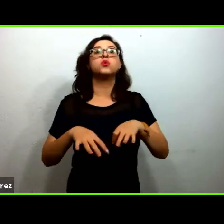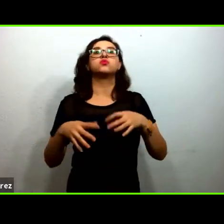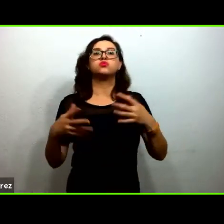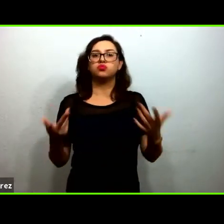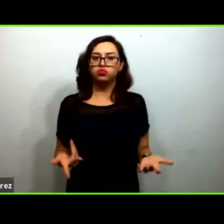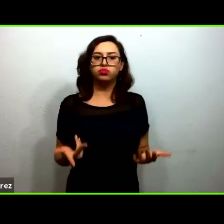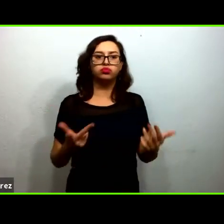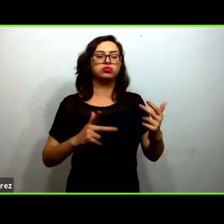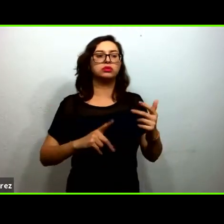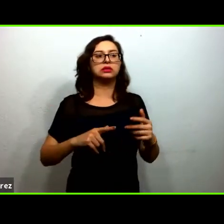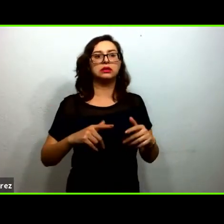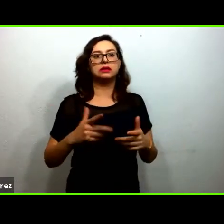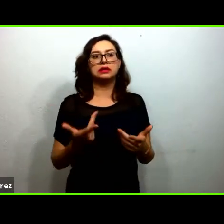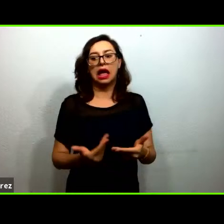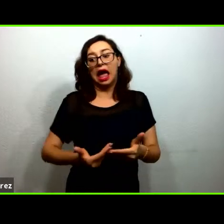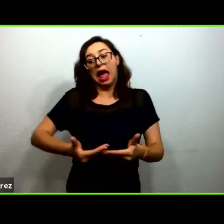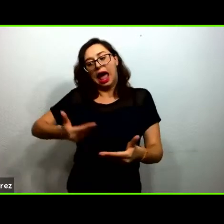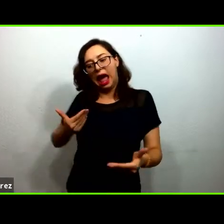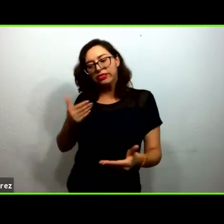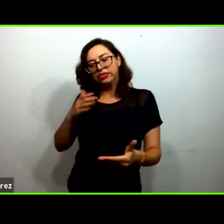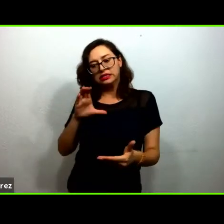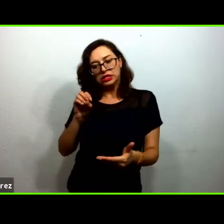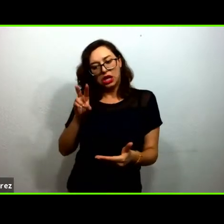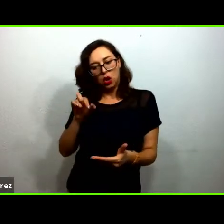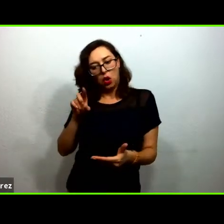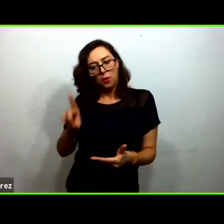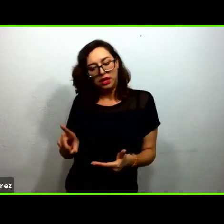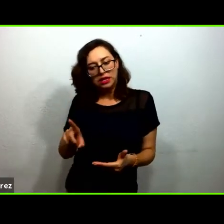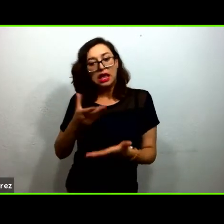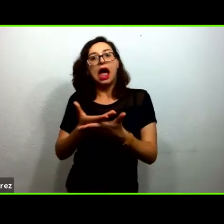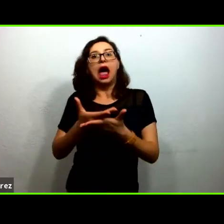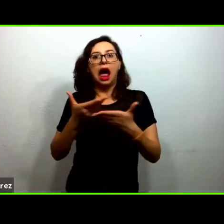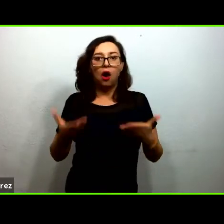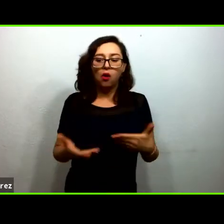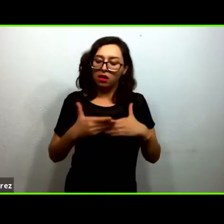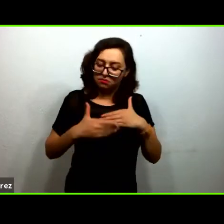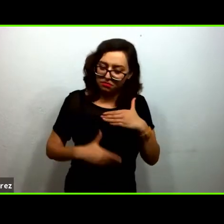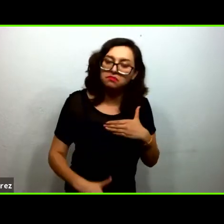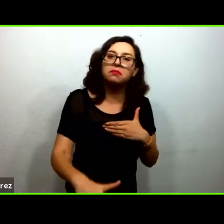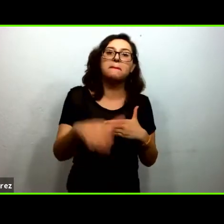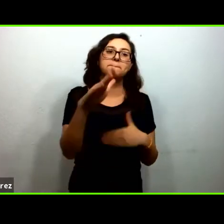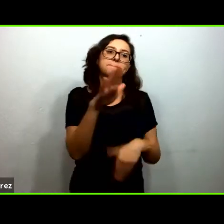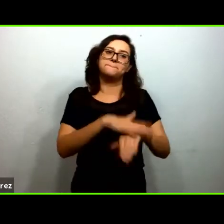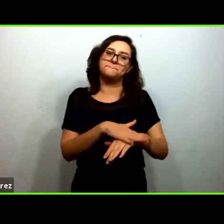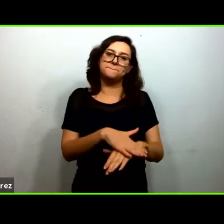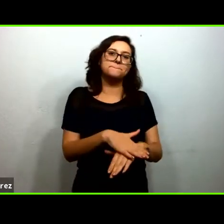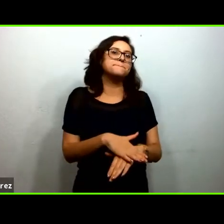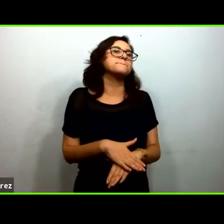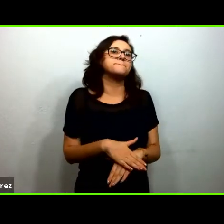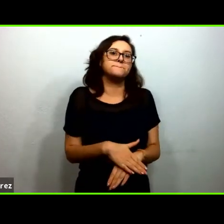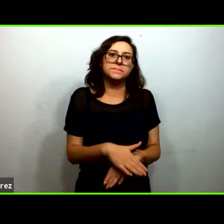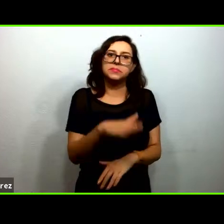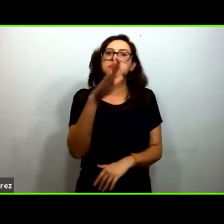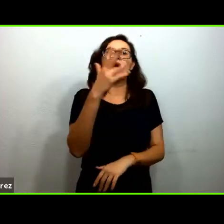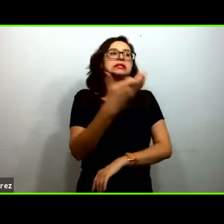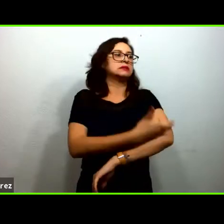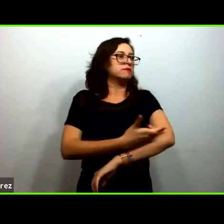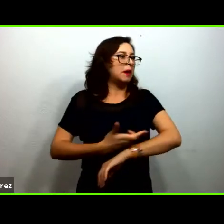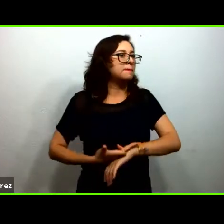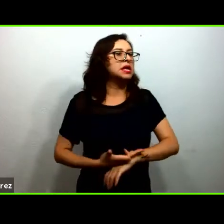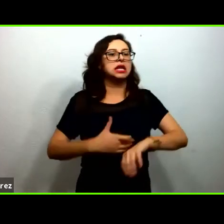antes de COVID que ahora nos va a servir a nivel de familias